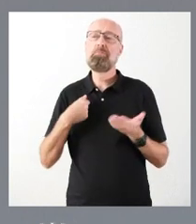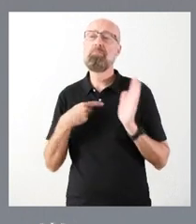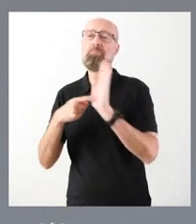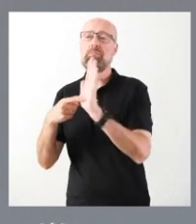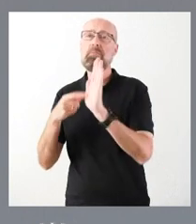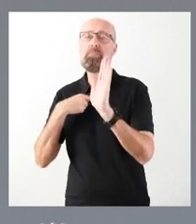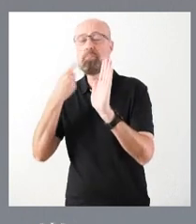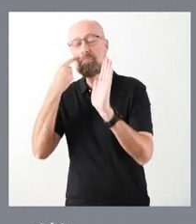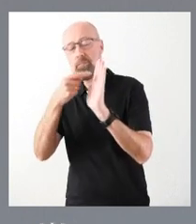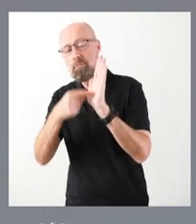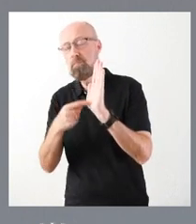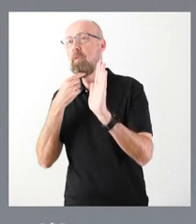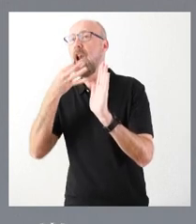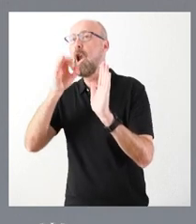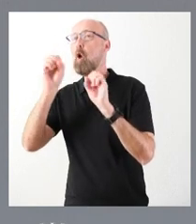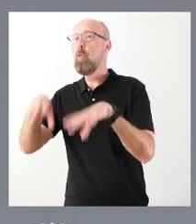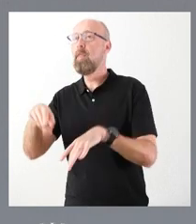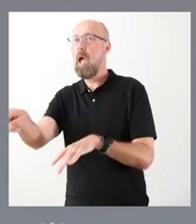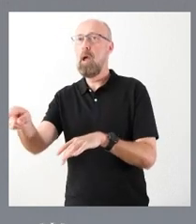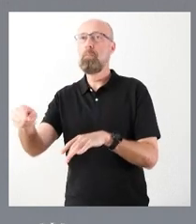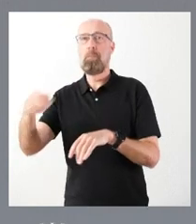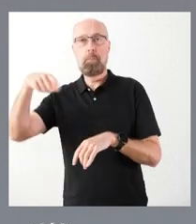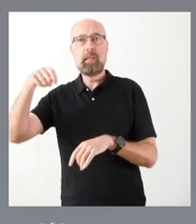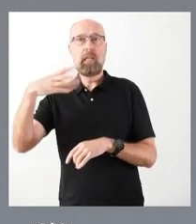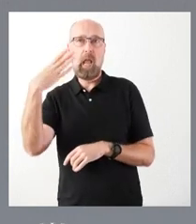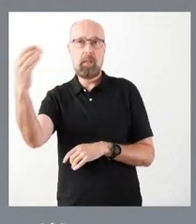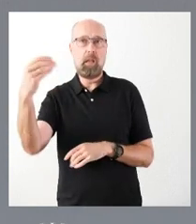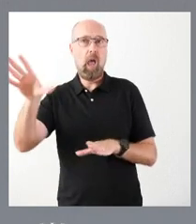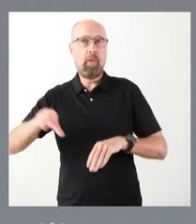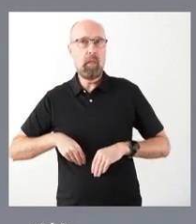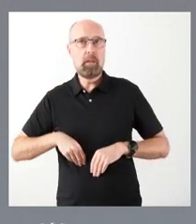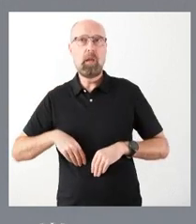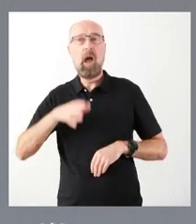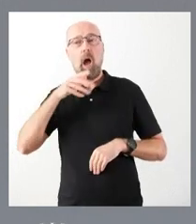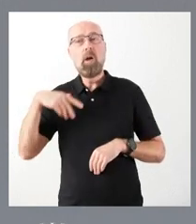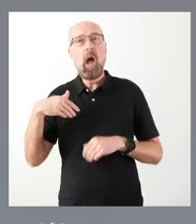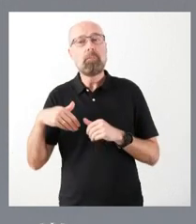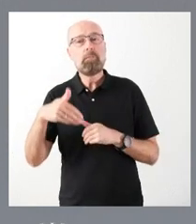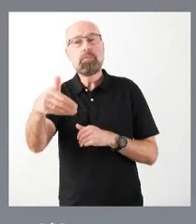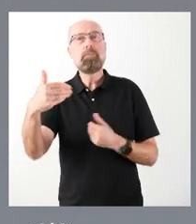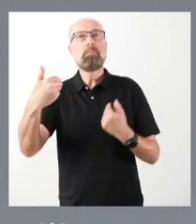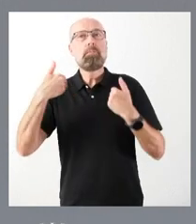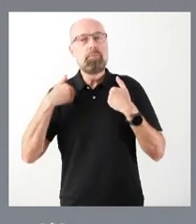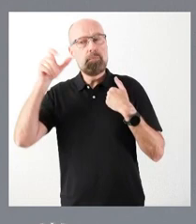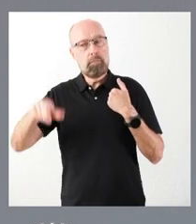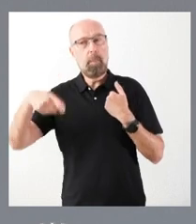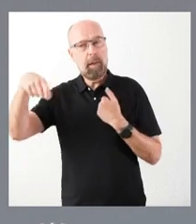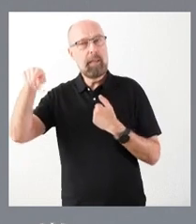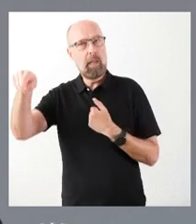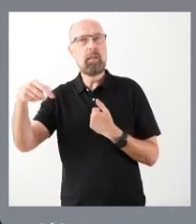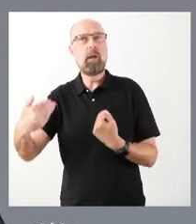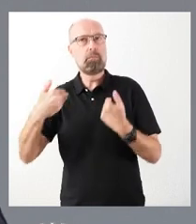lo ha aceptado y, a partir de ahora, le corresponde al presidente decidir. Es una potestad, como lo ha explicado ya el portavoz